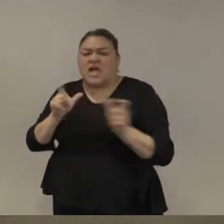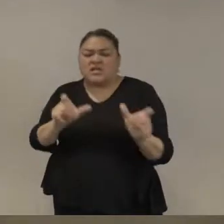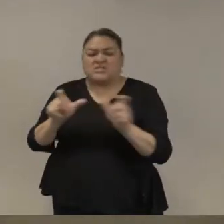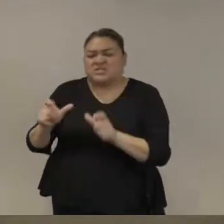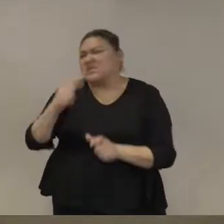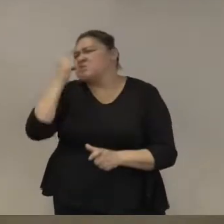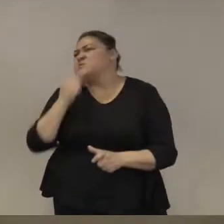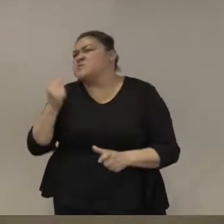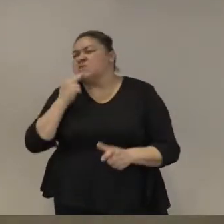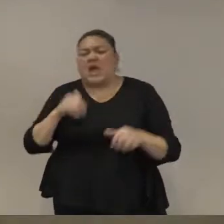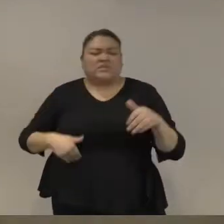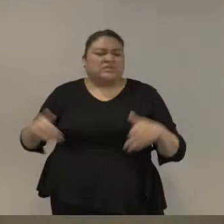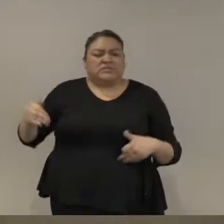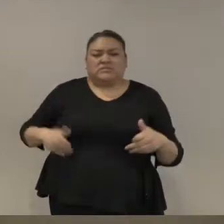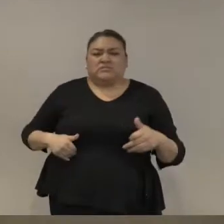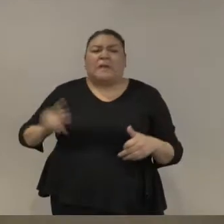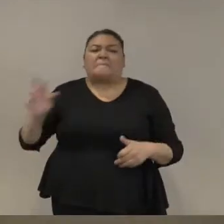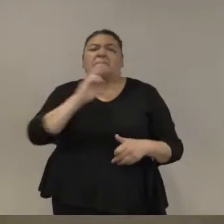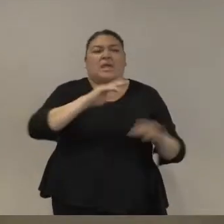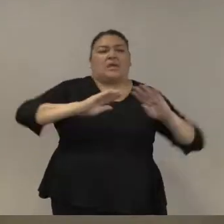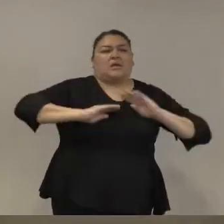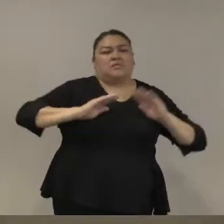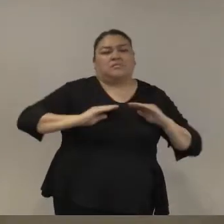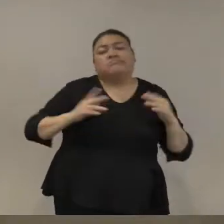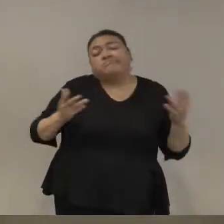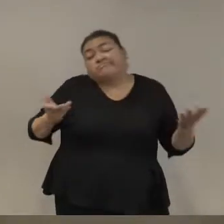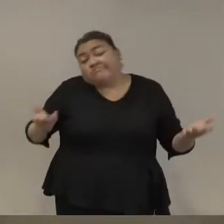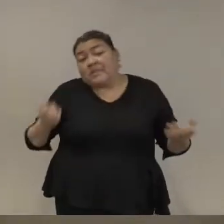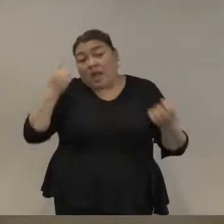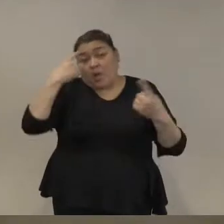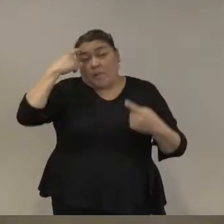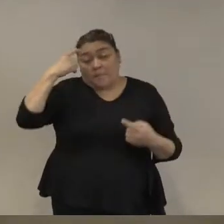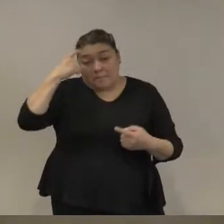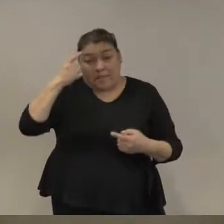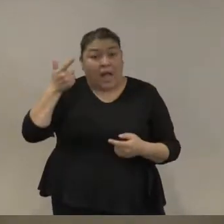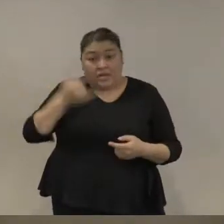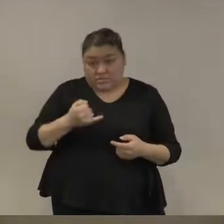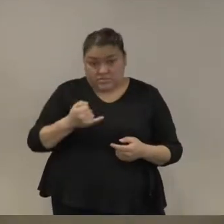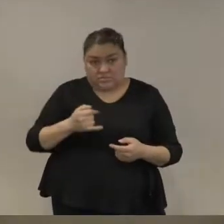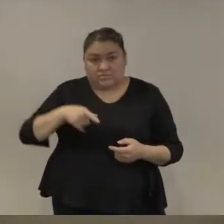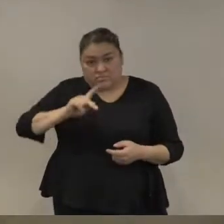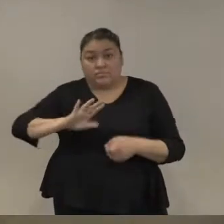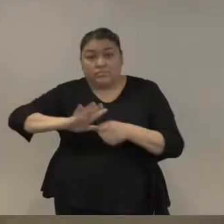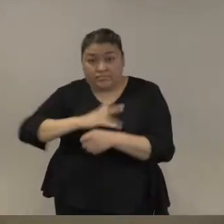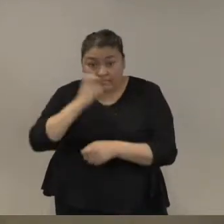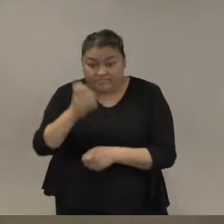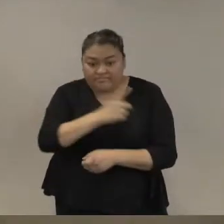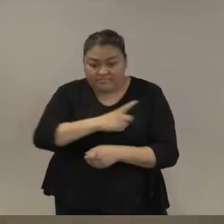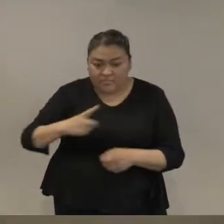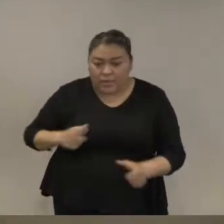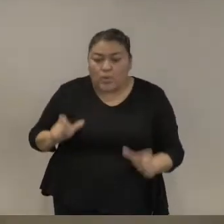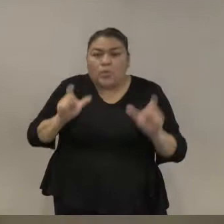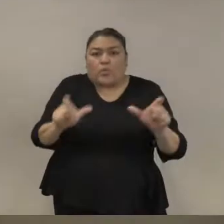estorbo el esfuerzo de reconstrucción de este sector de seguridad tiene que ser muy sostenido